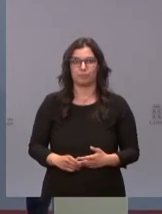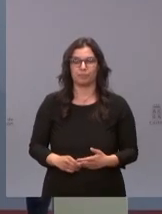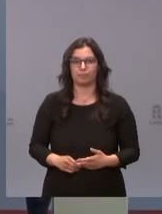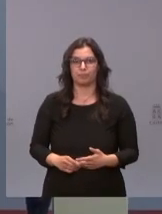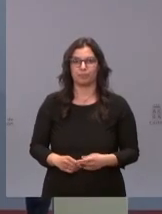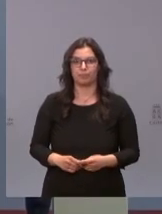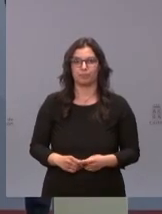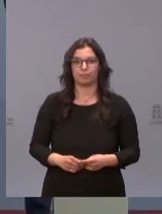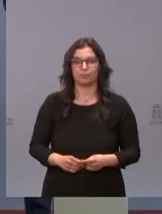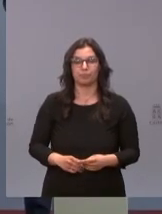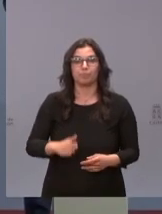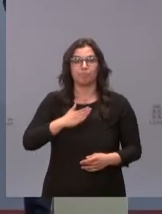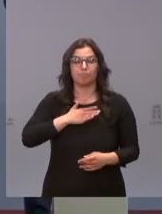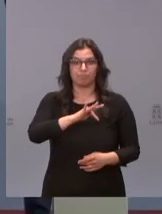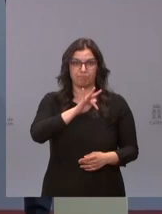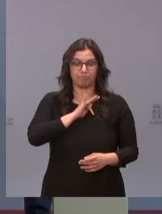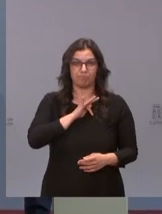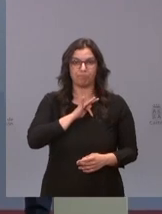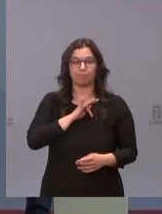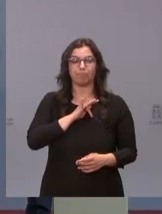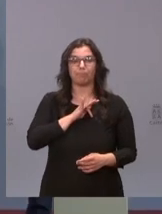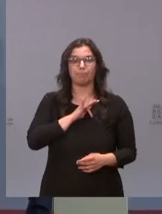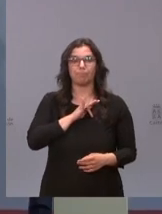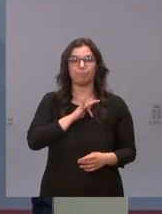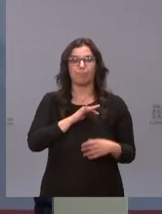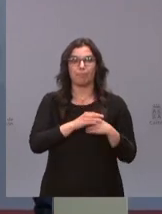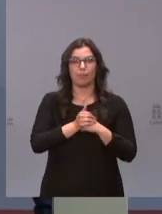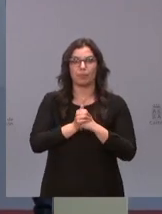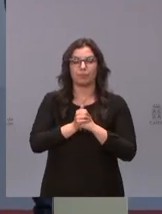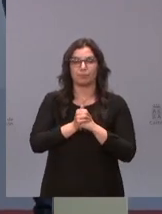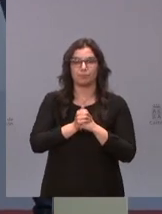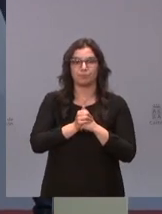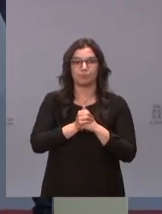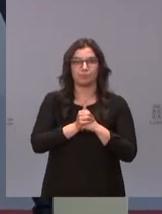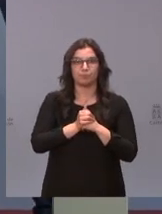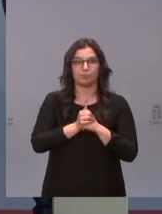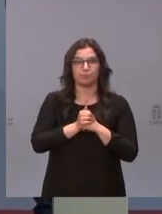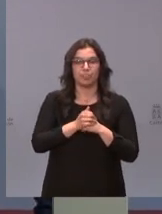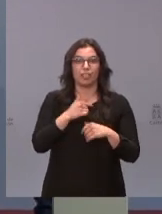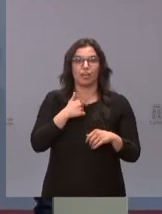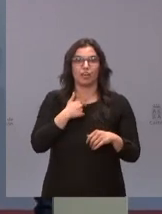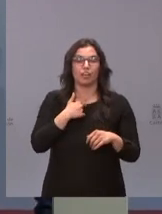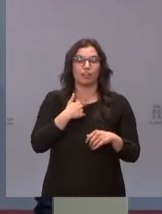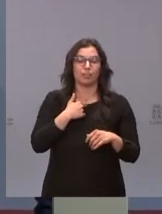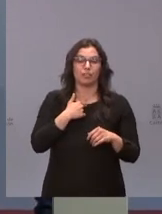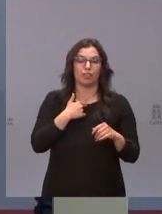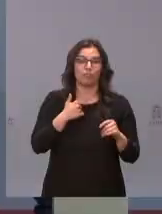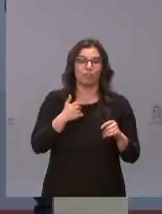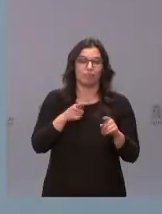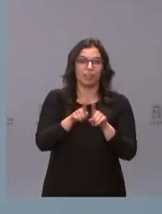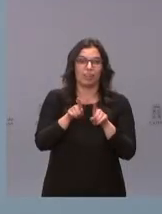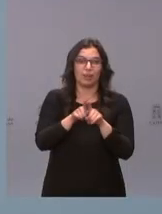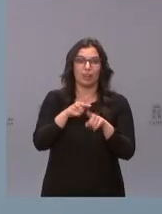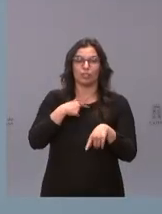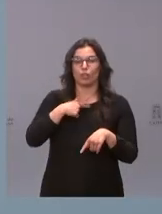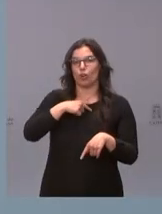bueno por la parte que me toca a mí mire yo como como soy del Madrid no puedo decir eso de ir a partido a partido